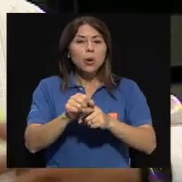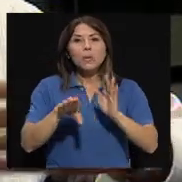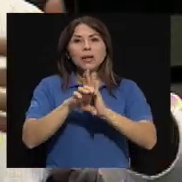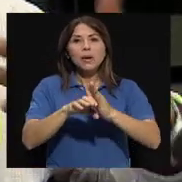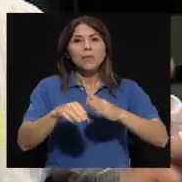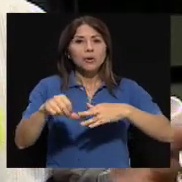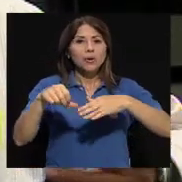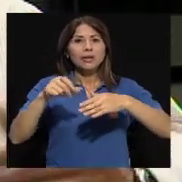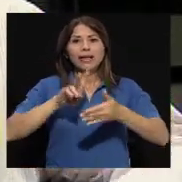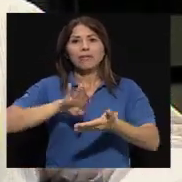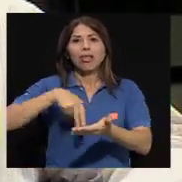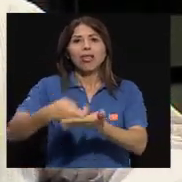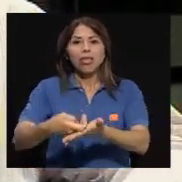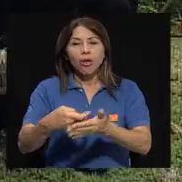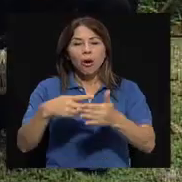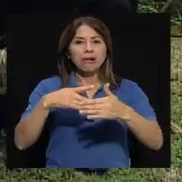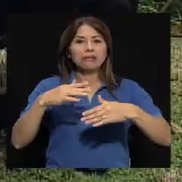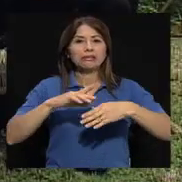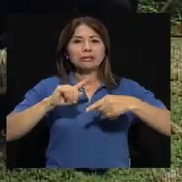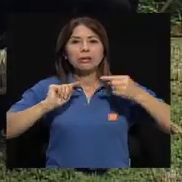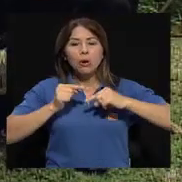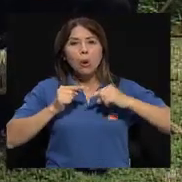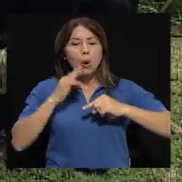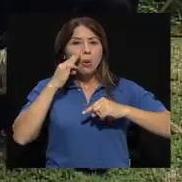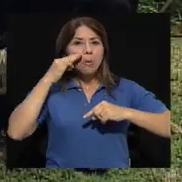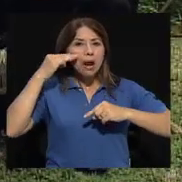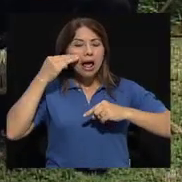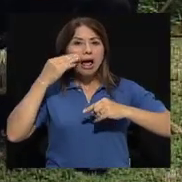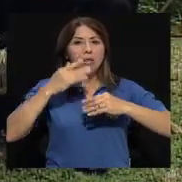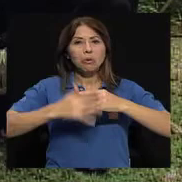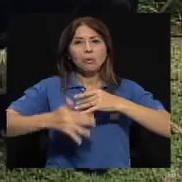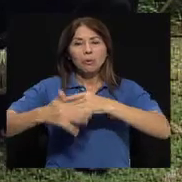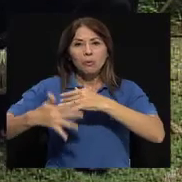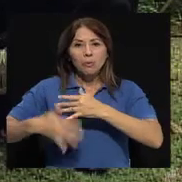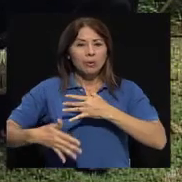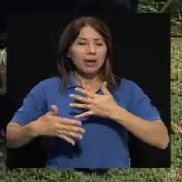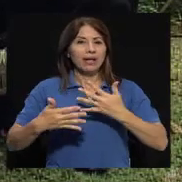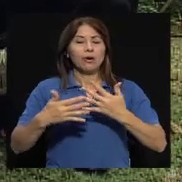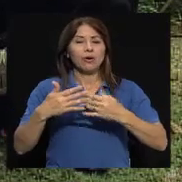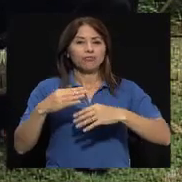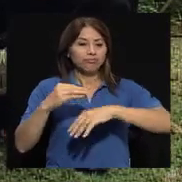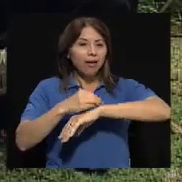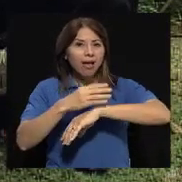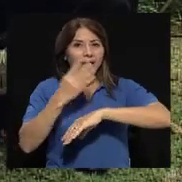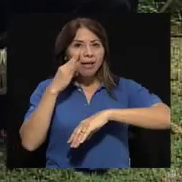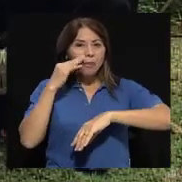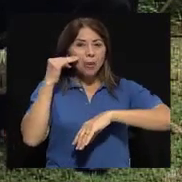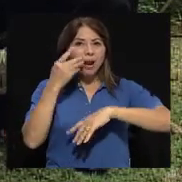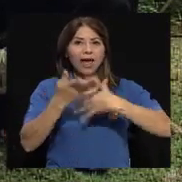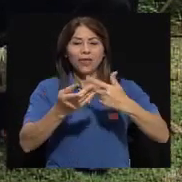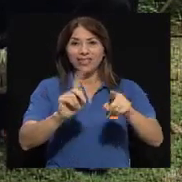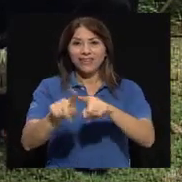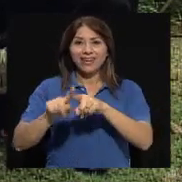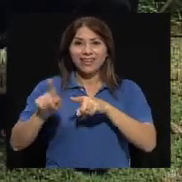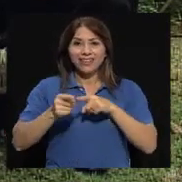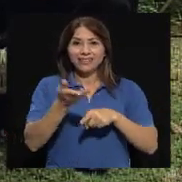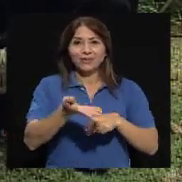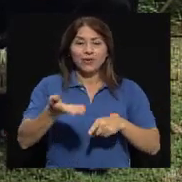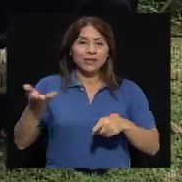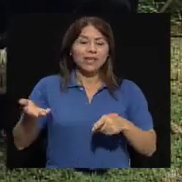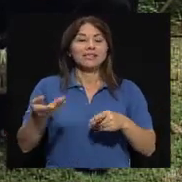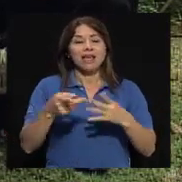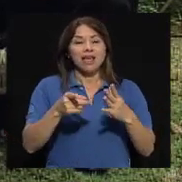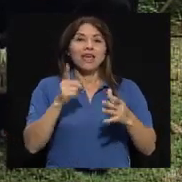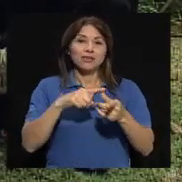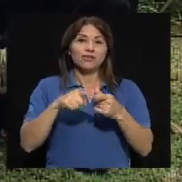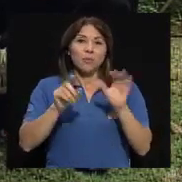raspones, chollones, ¿verdad? Ya le dejamos las equimosis o los moretones grandes o hematomas a la atención médica,